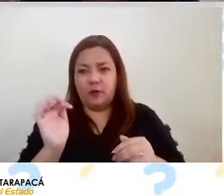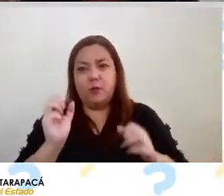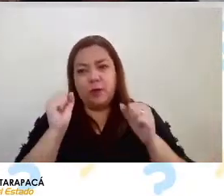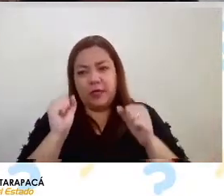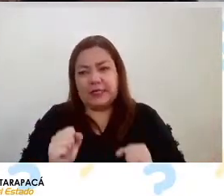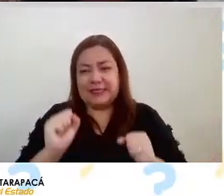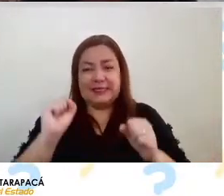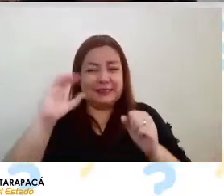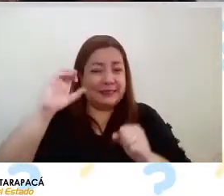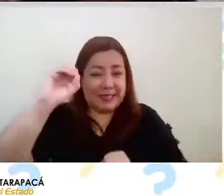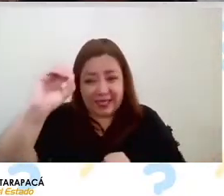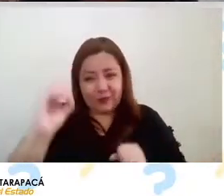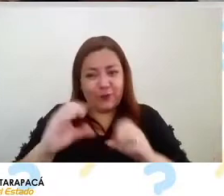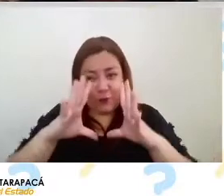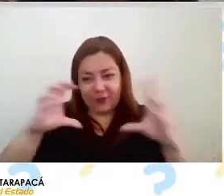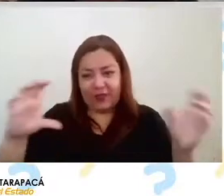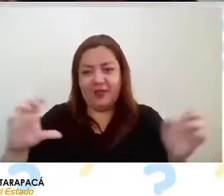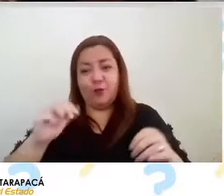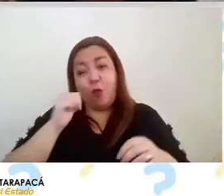soleados y nube baja.